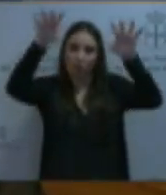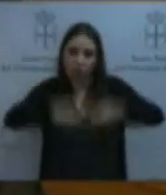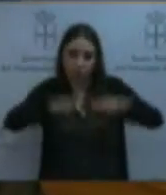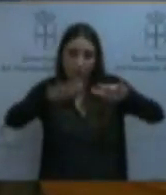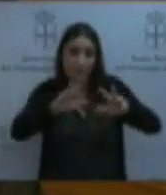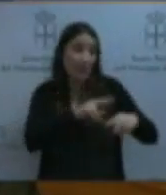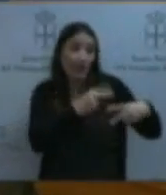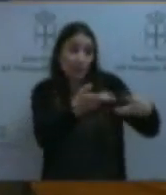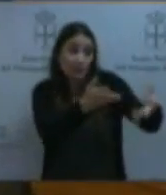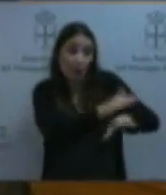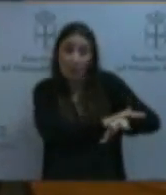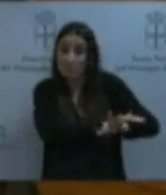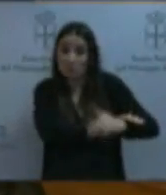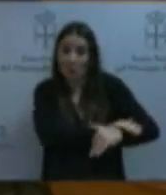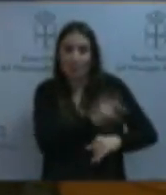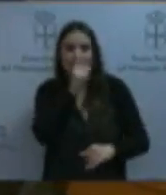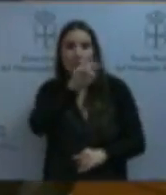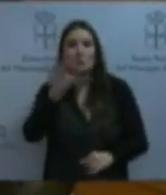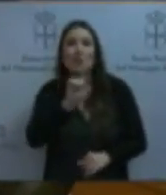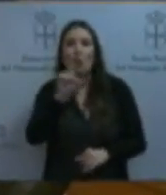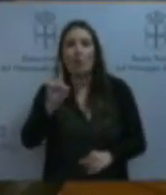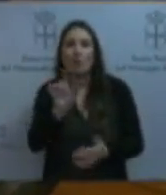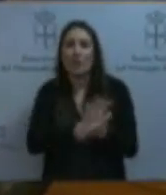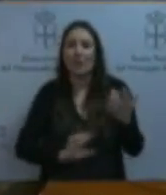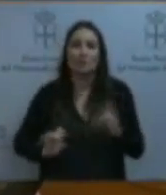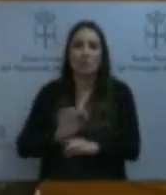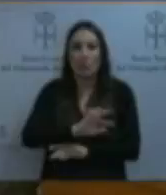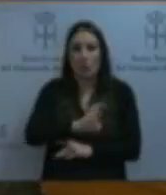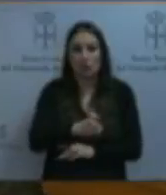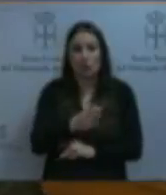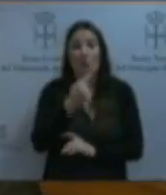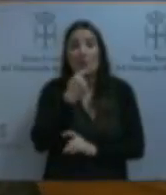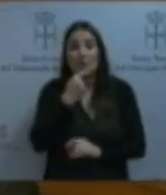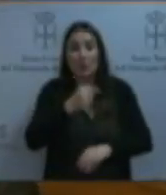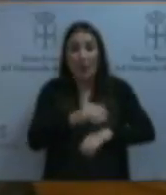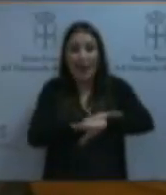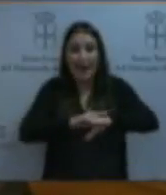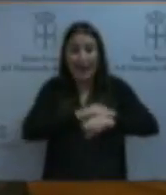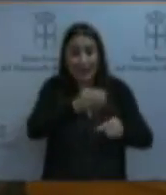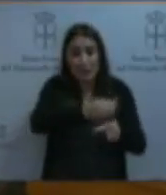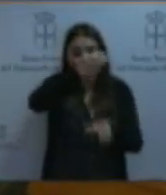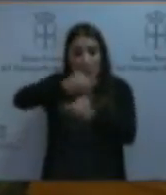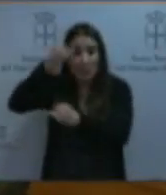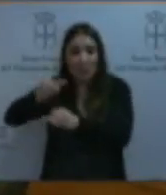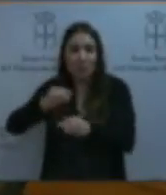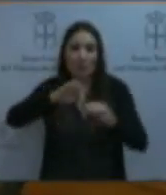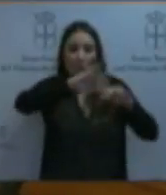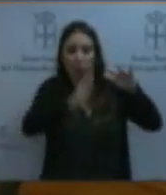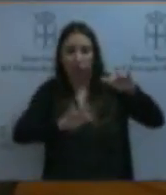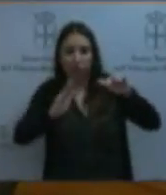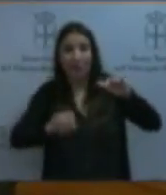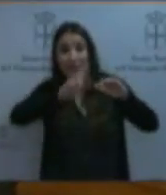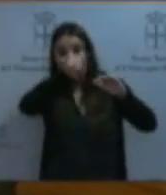el año 2011, en otro escrito, dicen que las cargas de morteros se desprenden cayendo en las escaleras y zonas de acceso a las